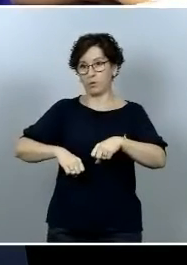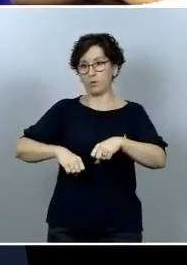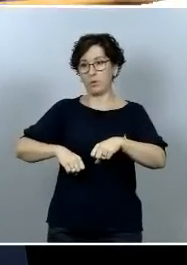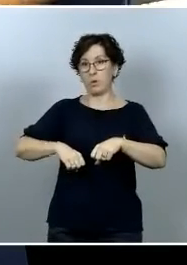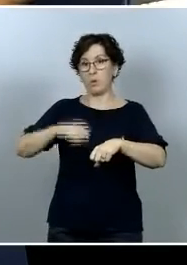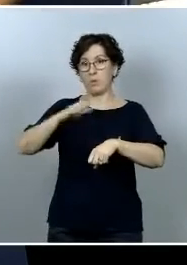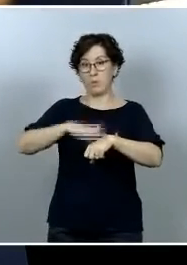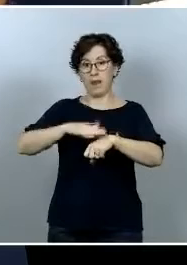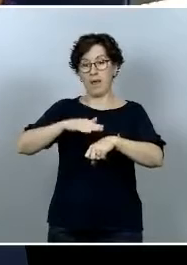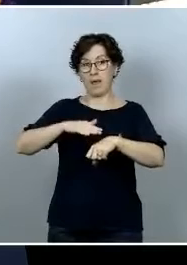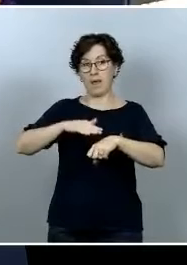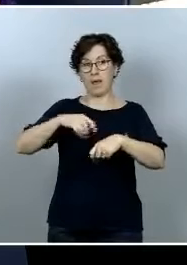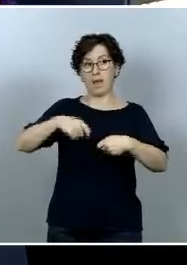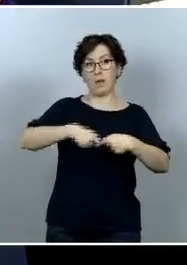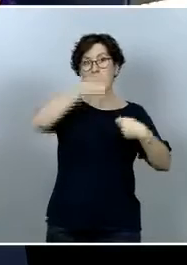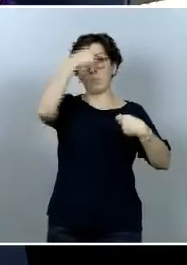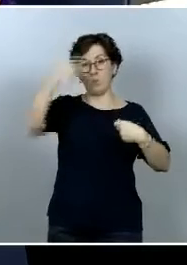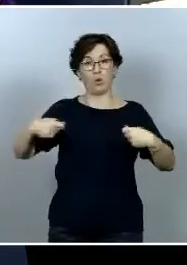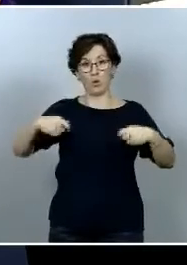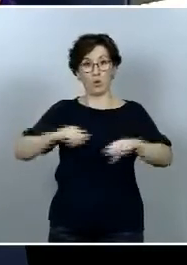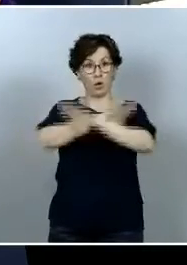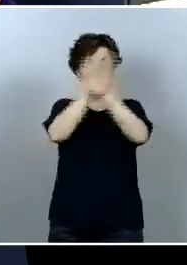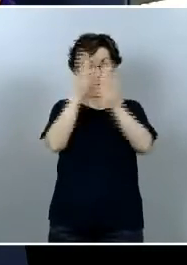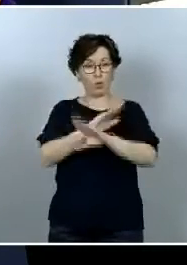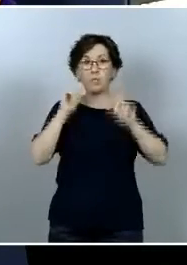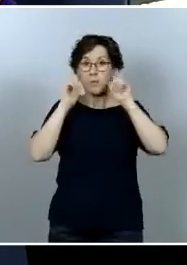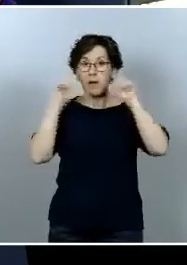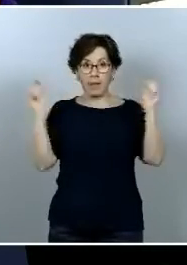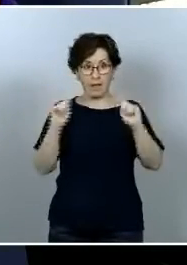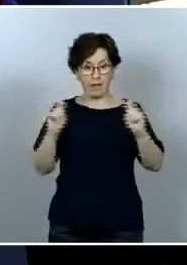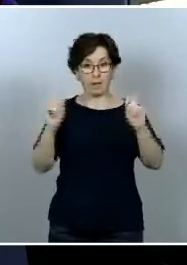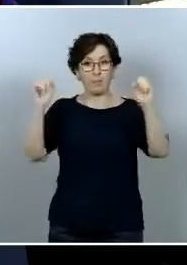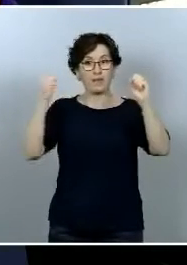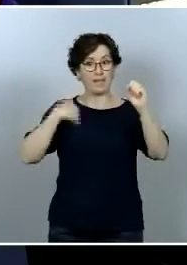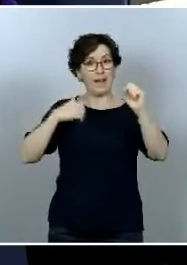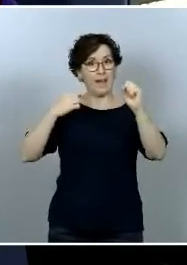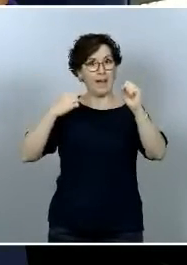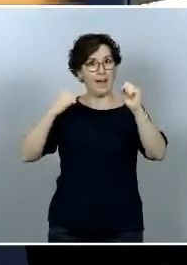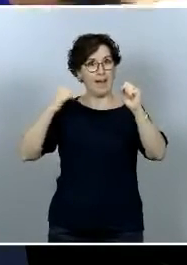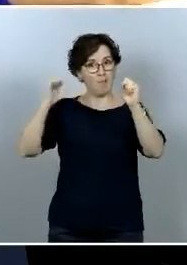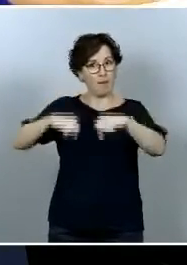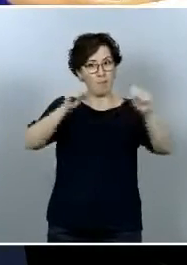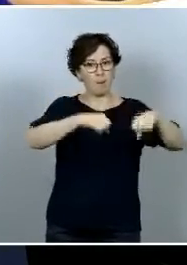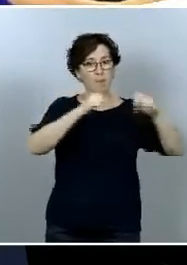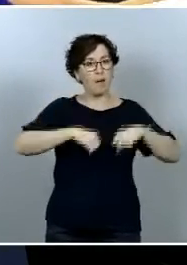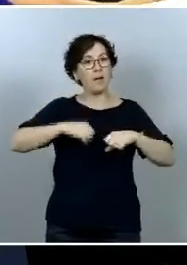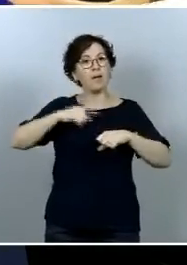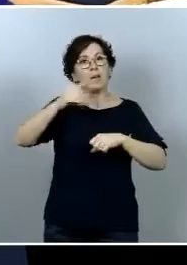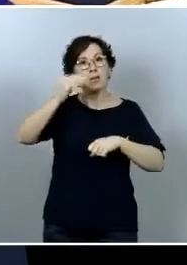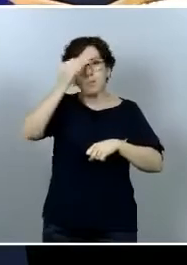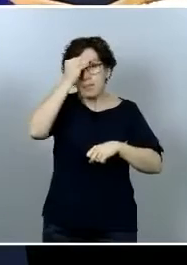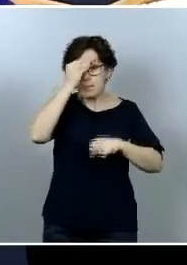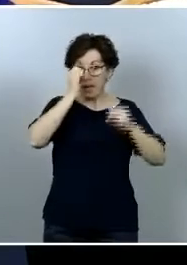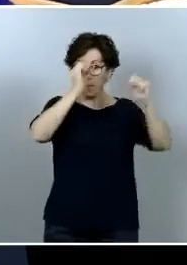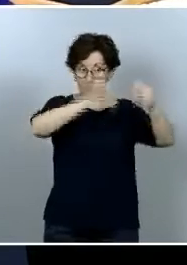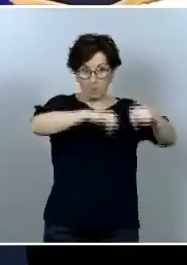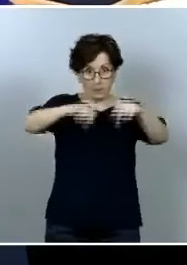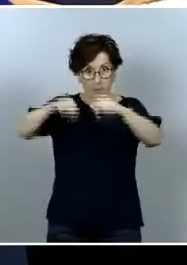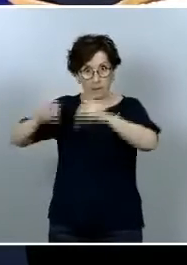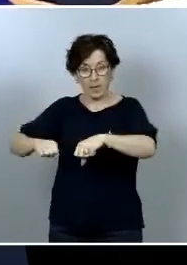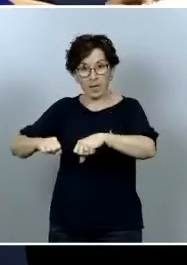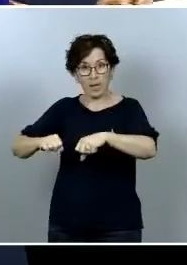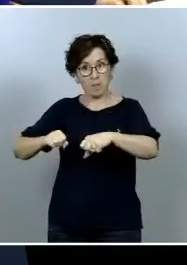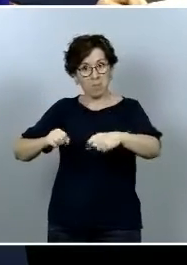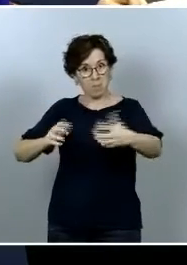prórroga del estado de alarma me gustaría preguntarle si cree que son compatibles los acuerdos suscritos en concreto con